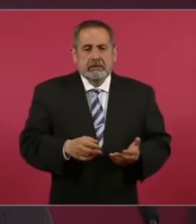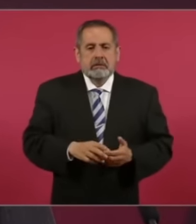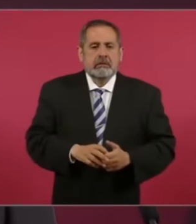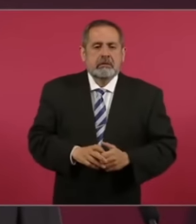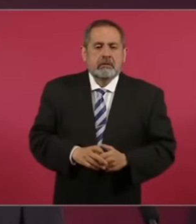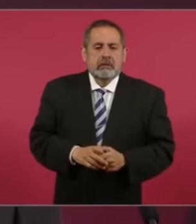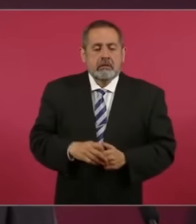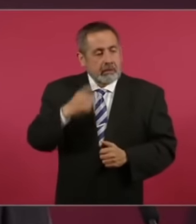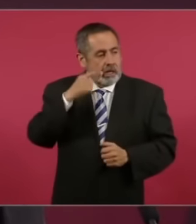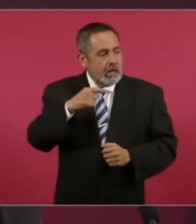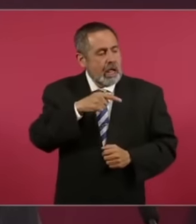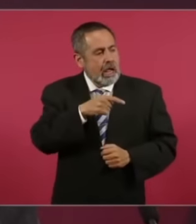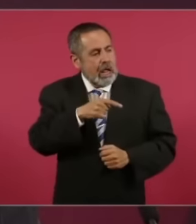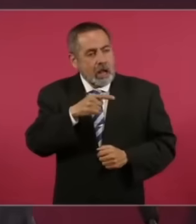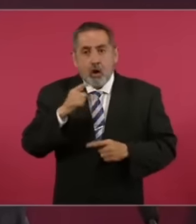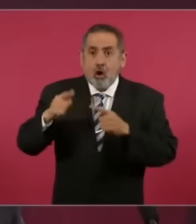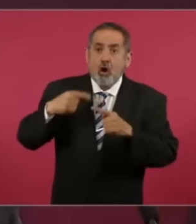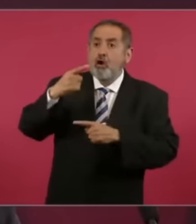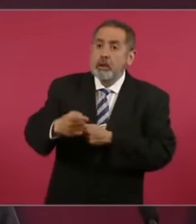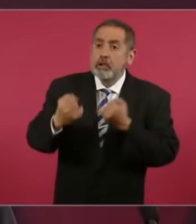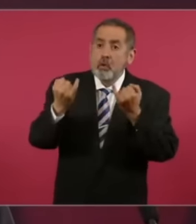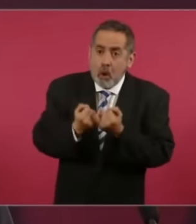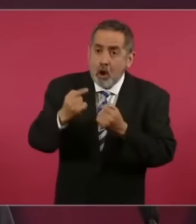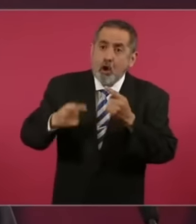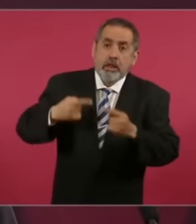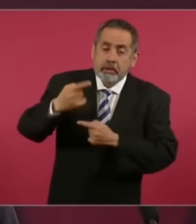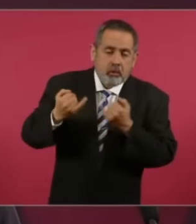Para que no se repitan estas cosas